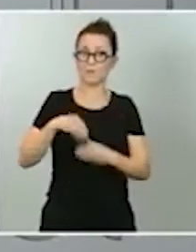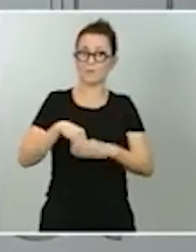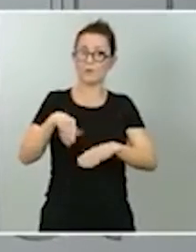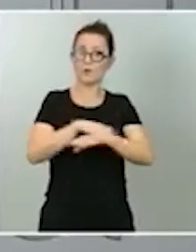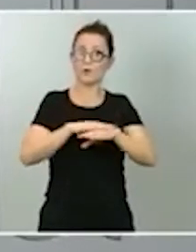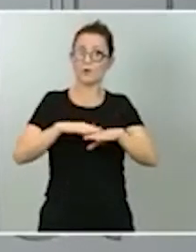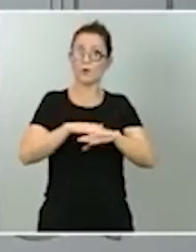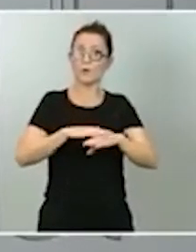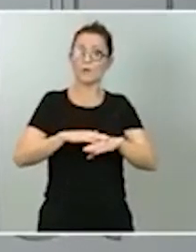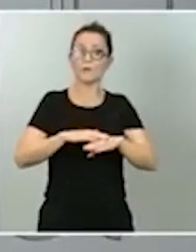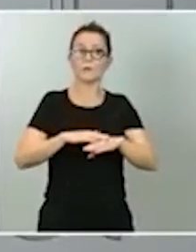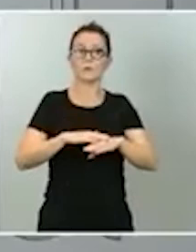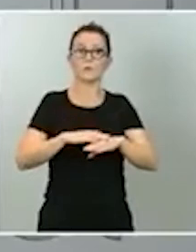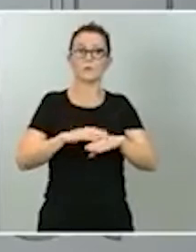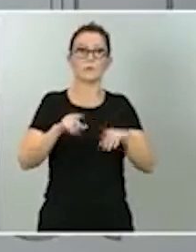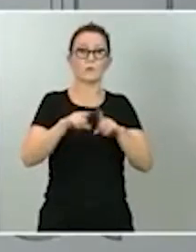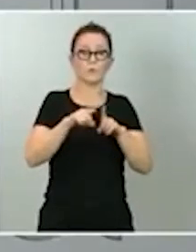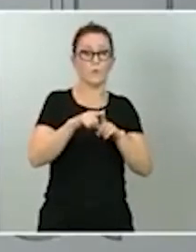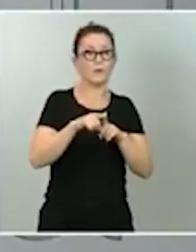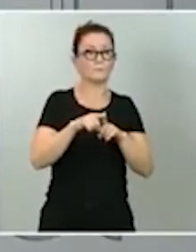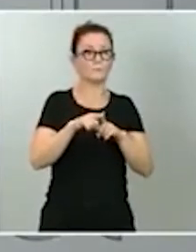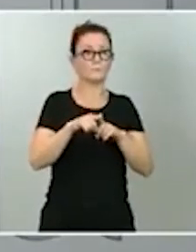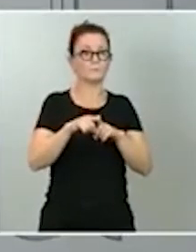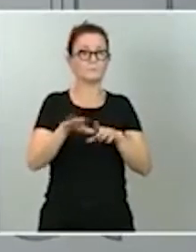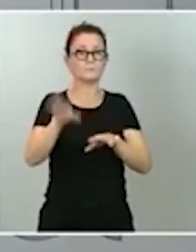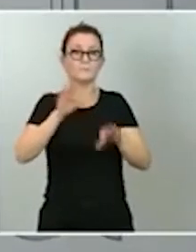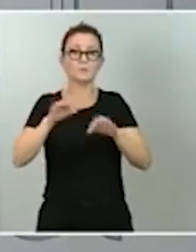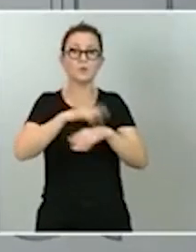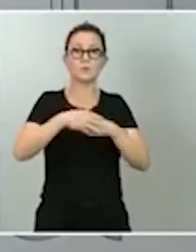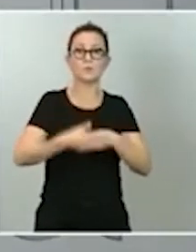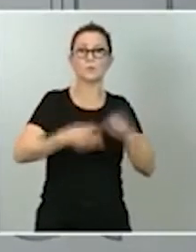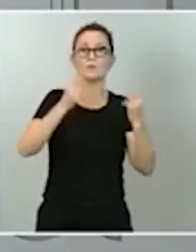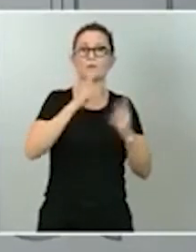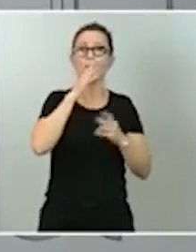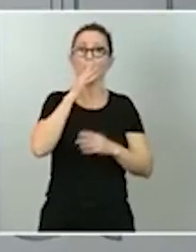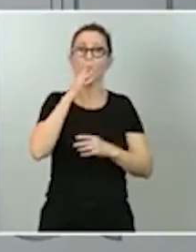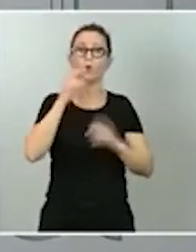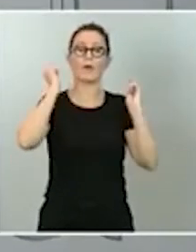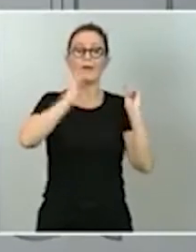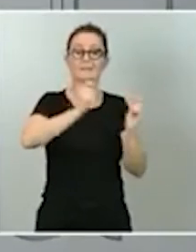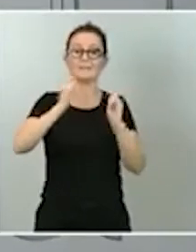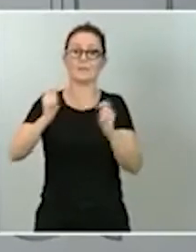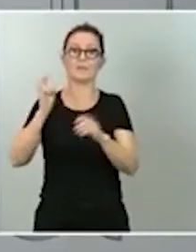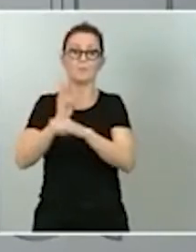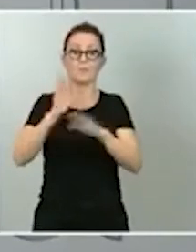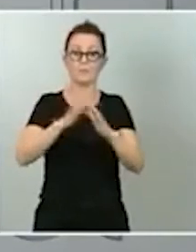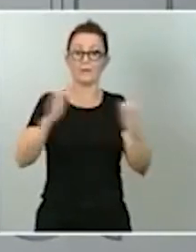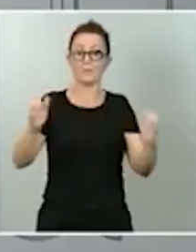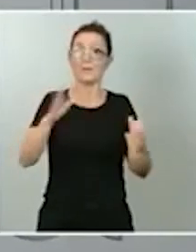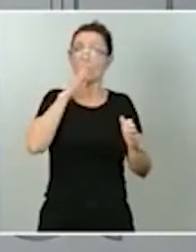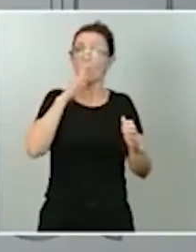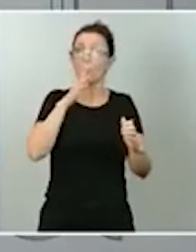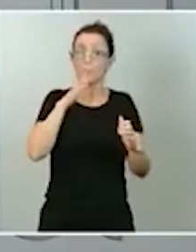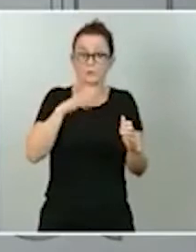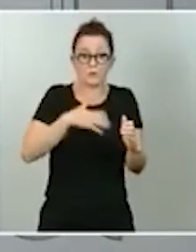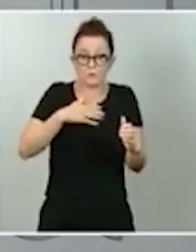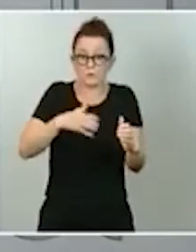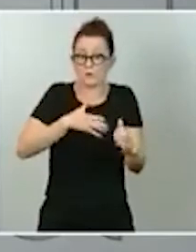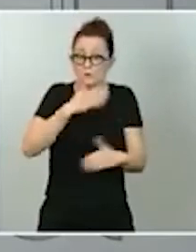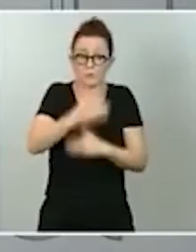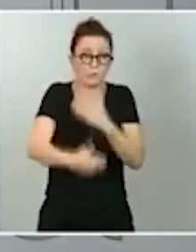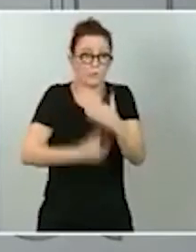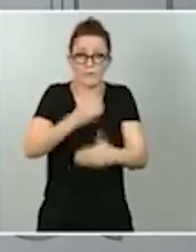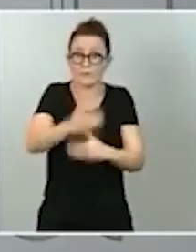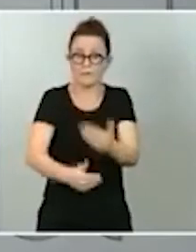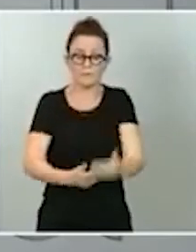democrática por la designación parlamentaria que no se puede ejercer y que la propia ley otorga. Lo que sí